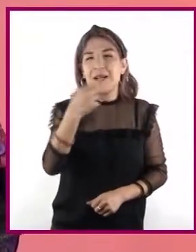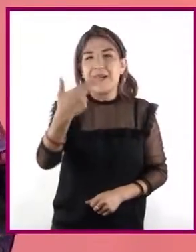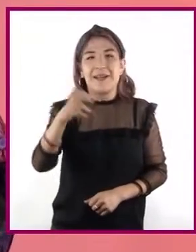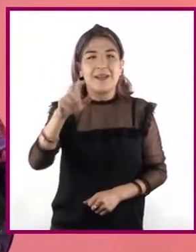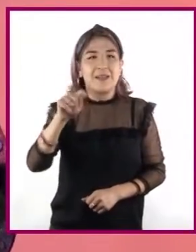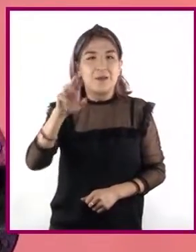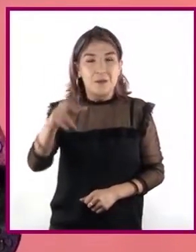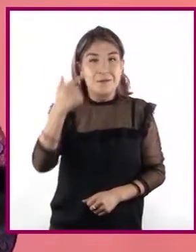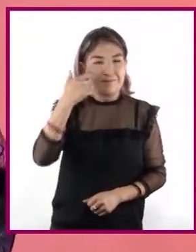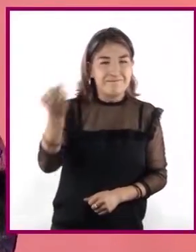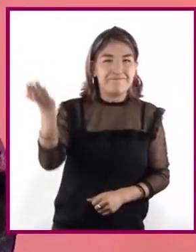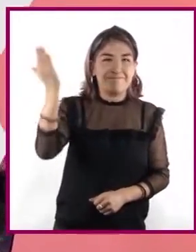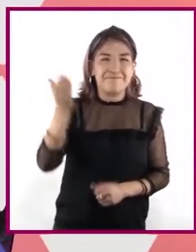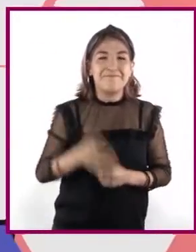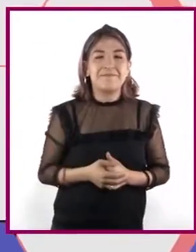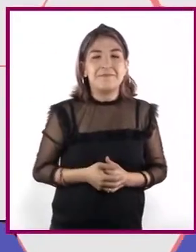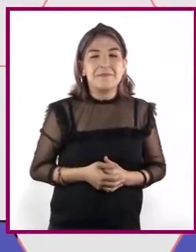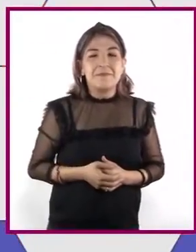¡Corre video!